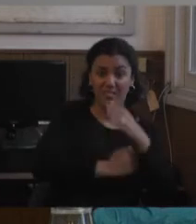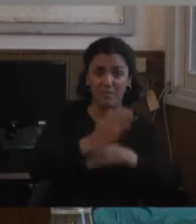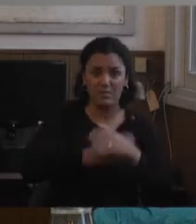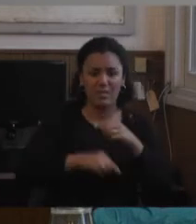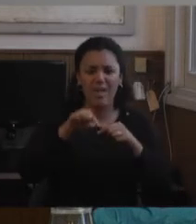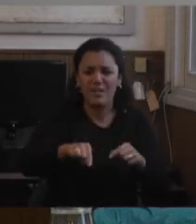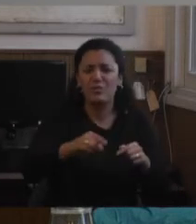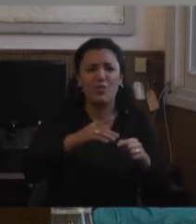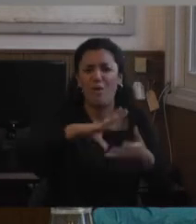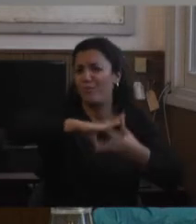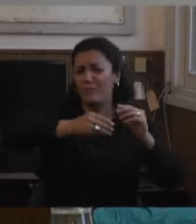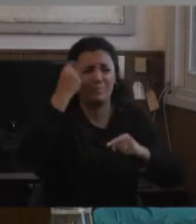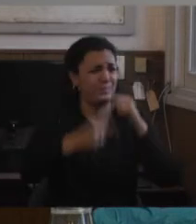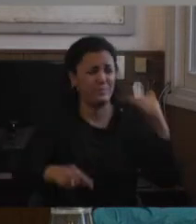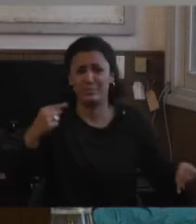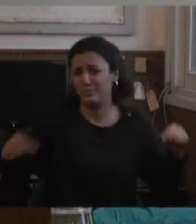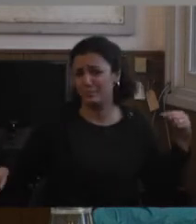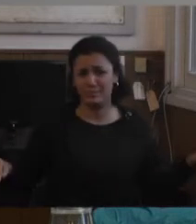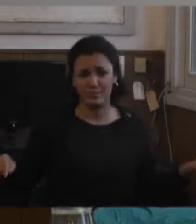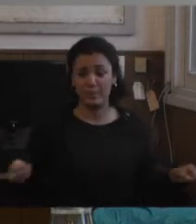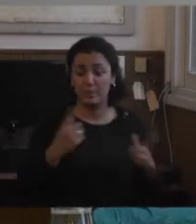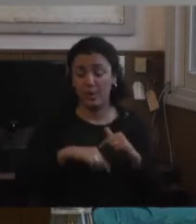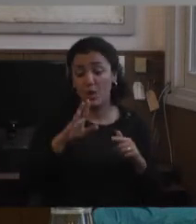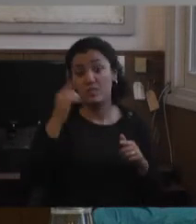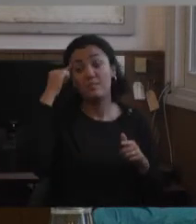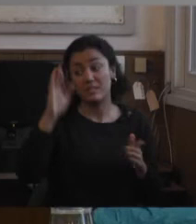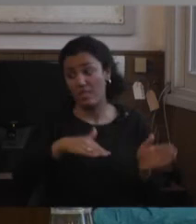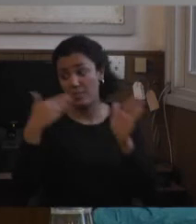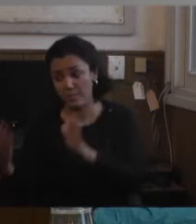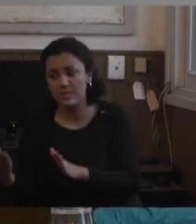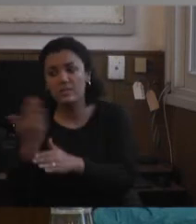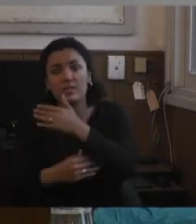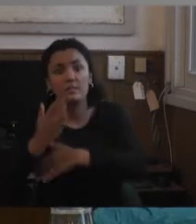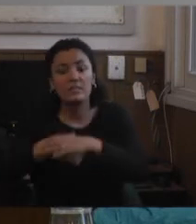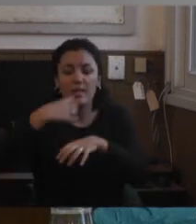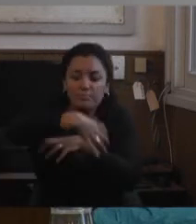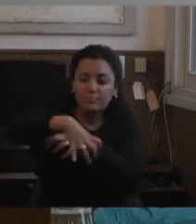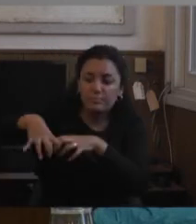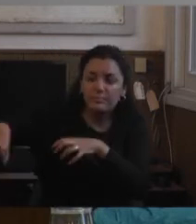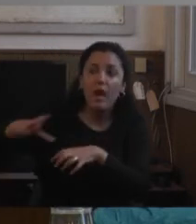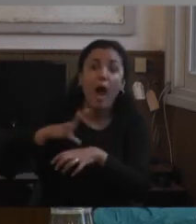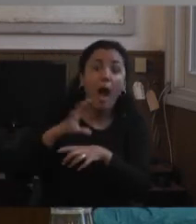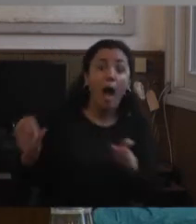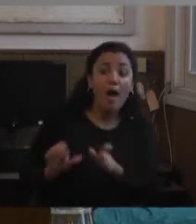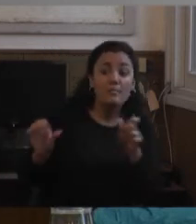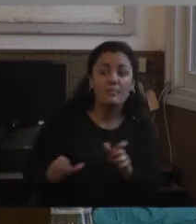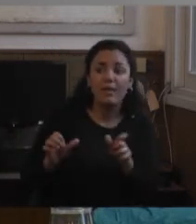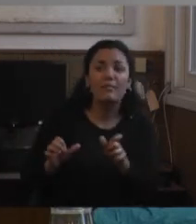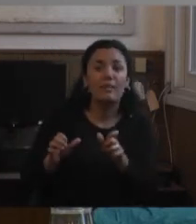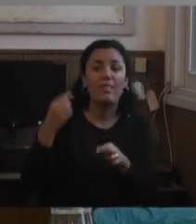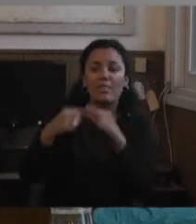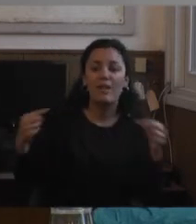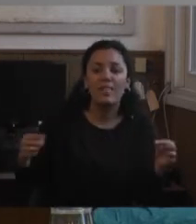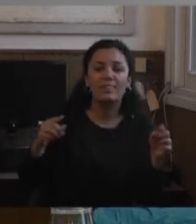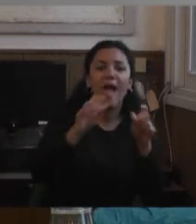decir que está todo eso. Pero después, si pensás en las discapacidades, te dan que hacen diferentes tipos de actividades deportivas. Entonces, hay